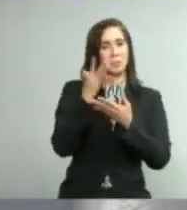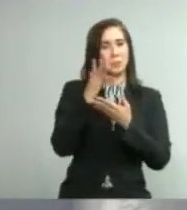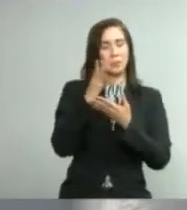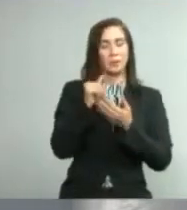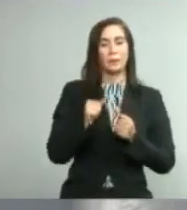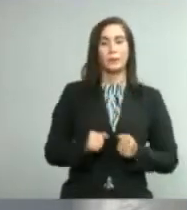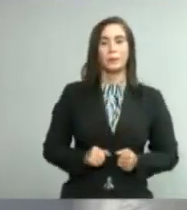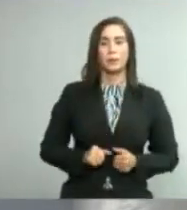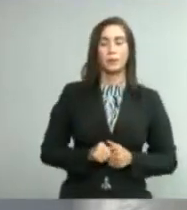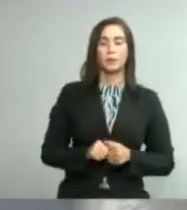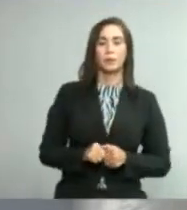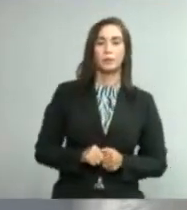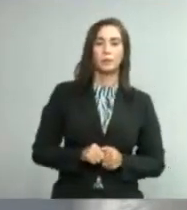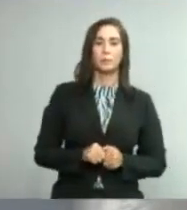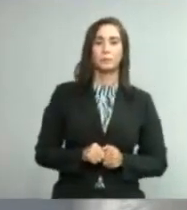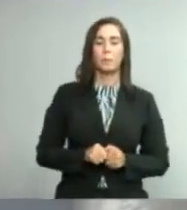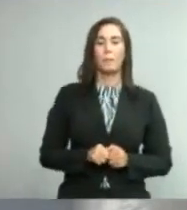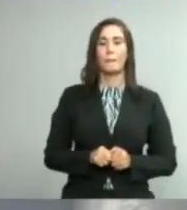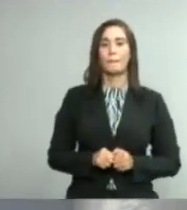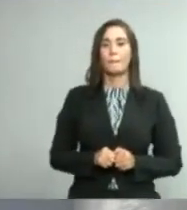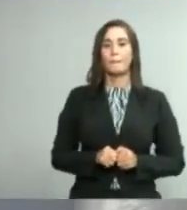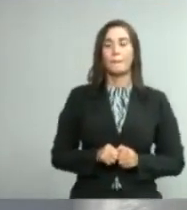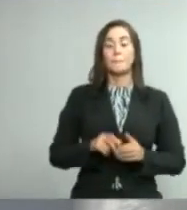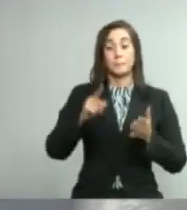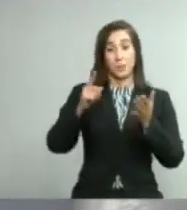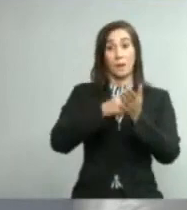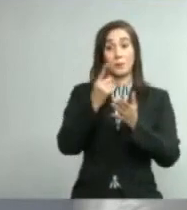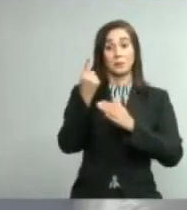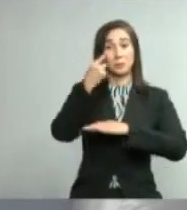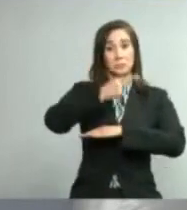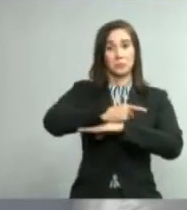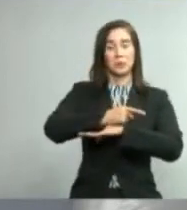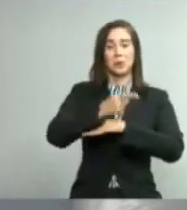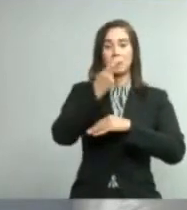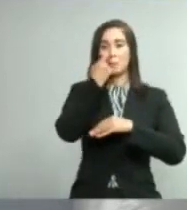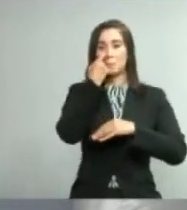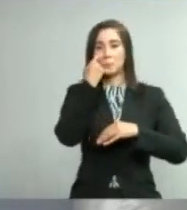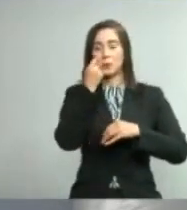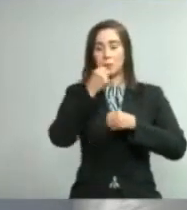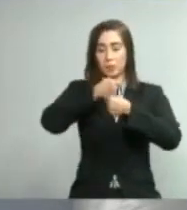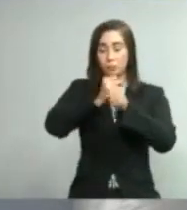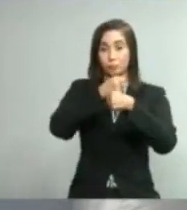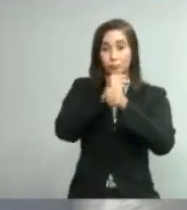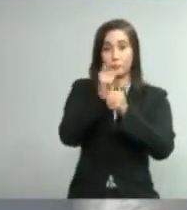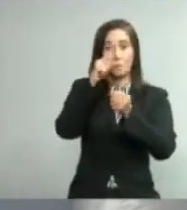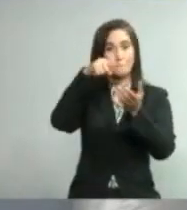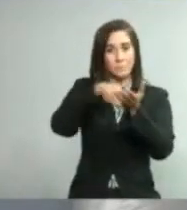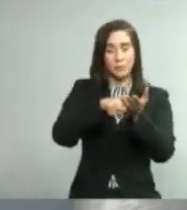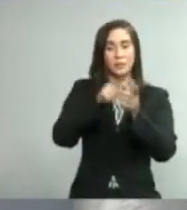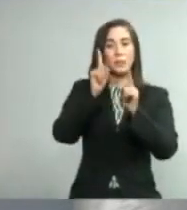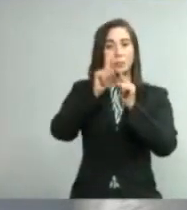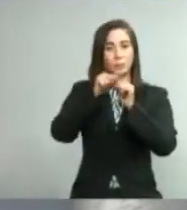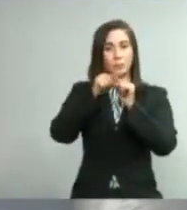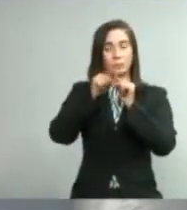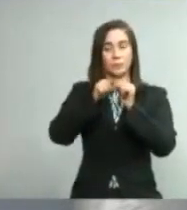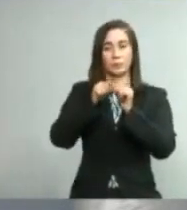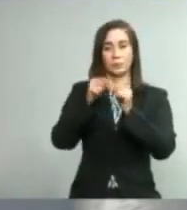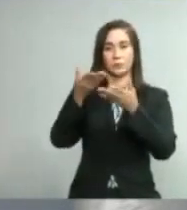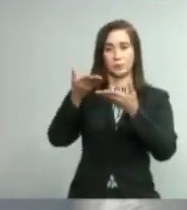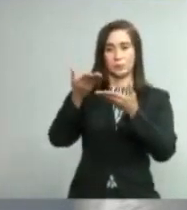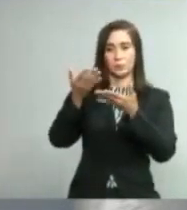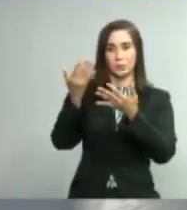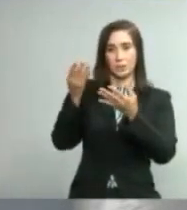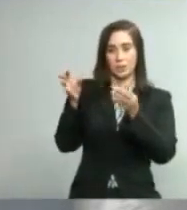es por ahí donde ha llegado a mil pruebas también cuando ese equipo tiene todos los